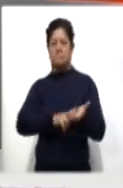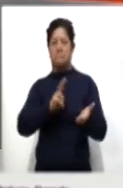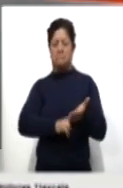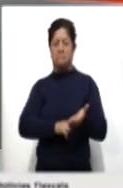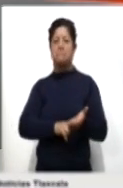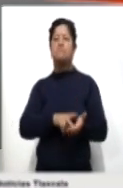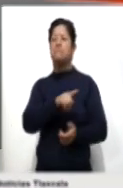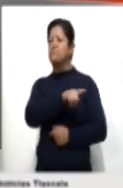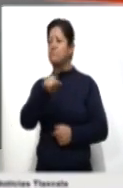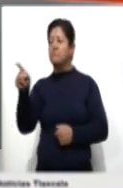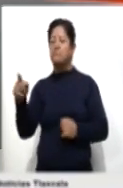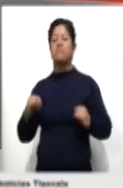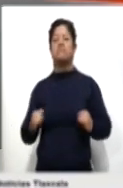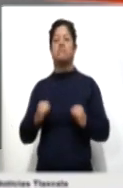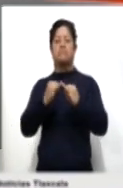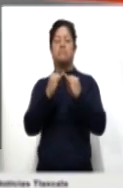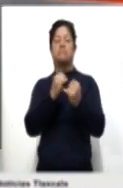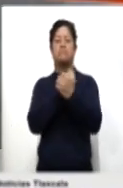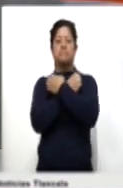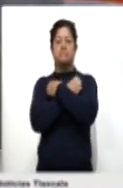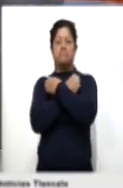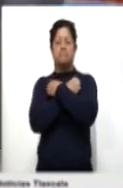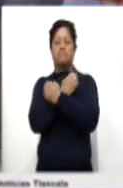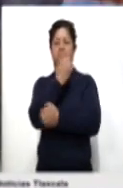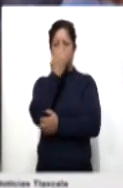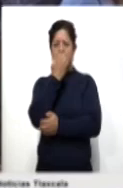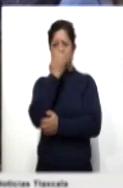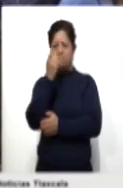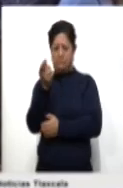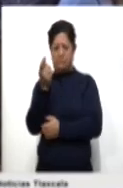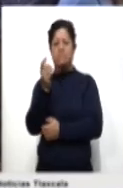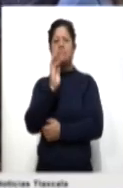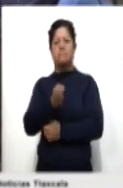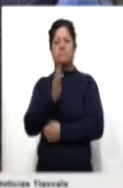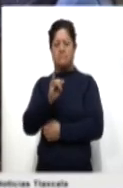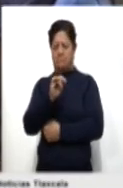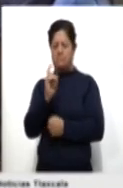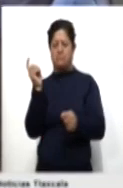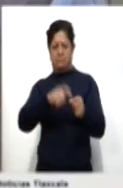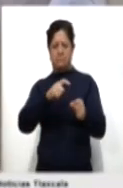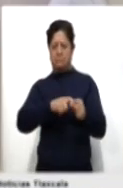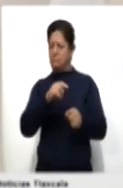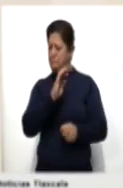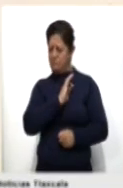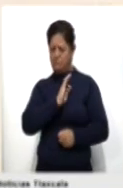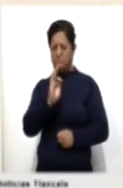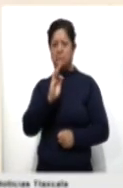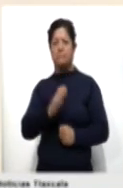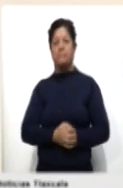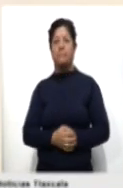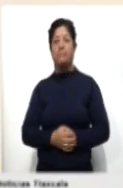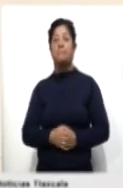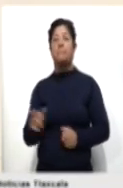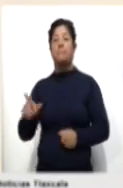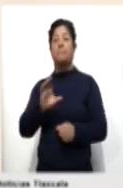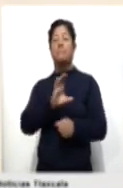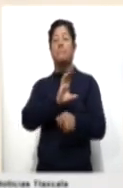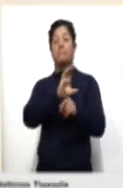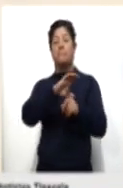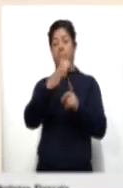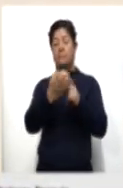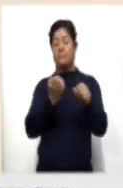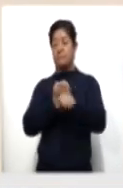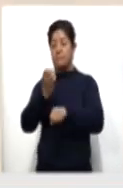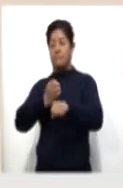en las instituciones educativas. Ante el próximo regreso a clases, la Coordinación Estatal del Registro Civil